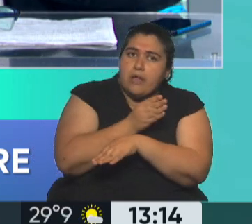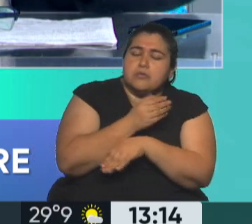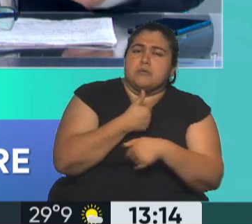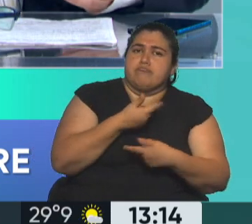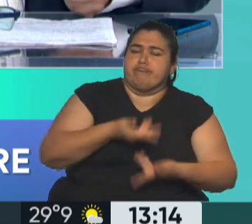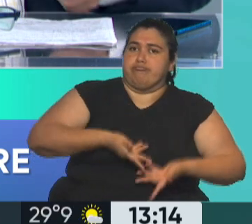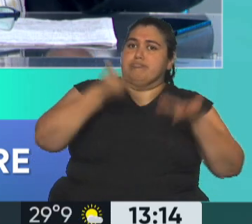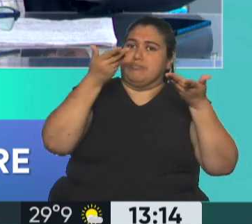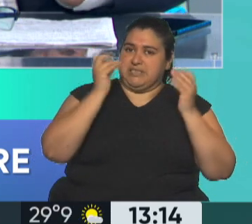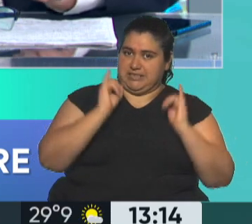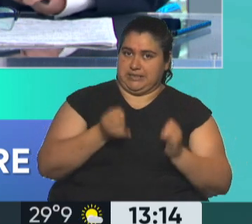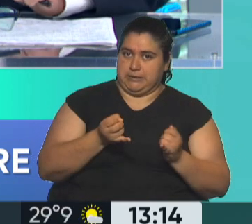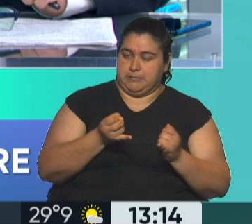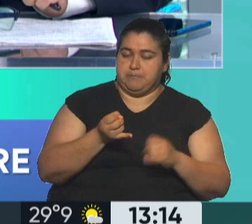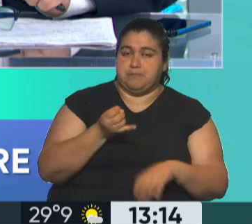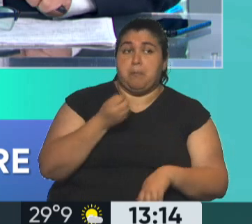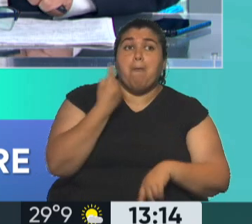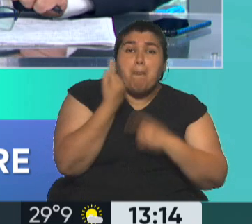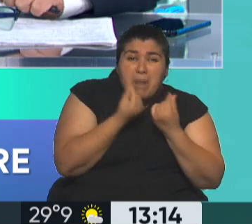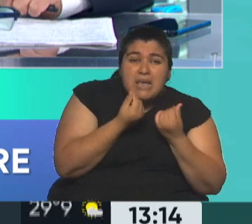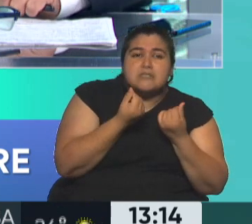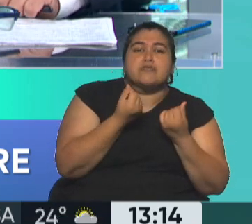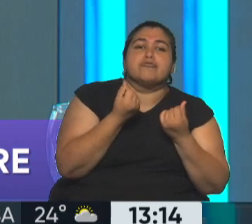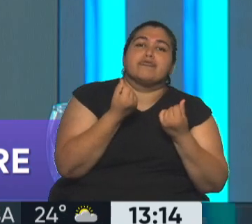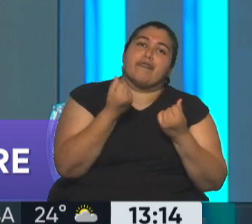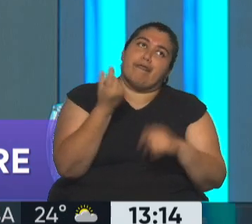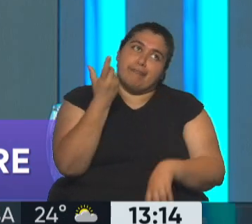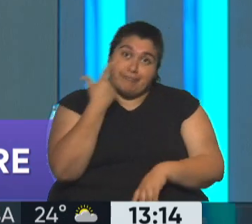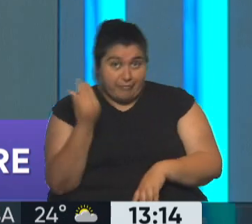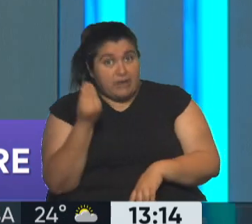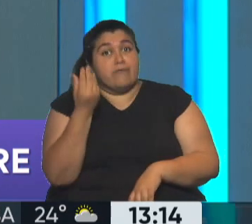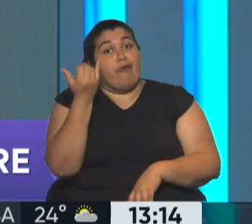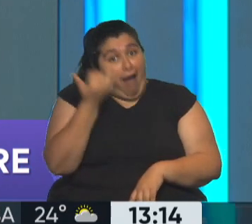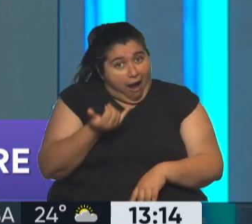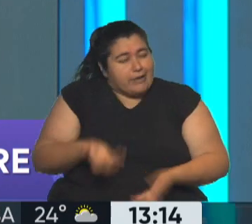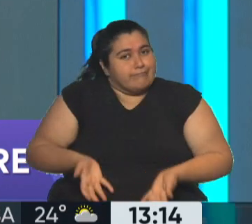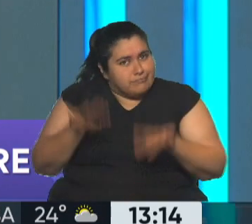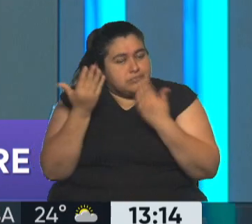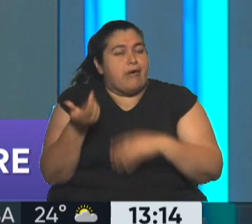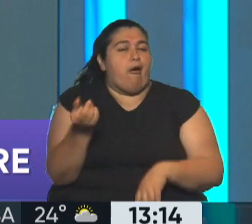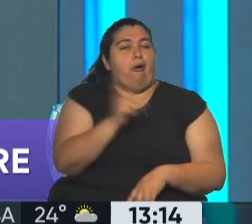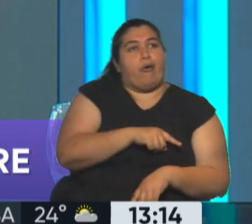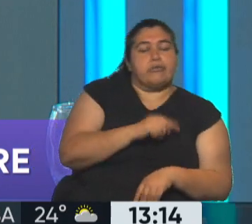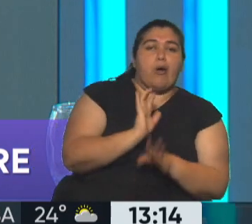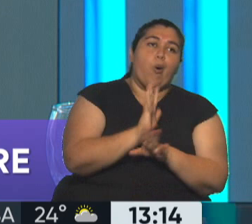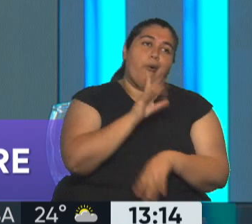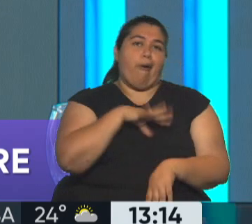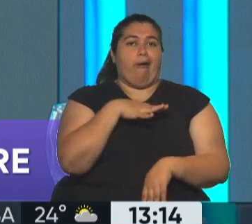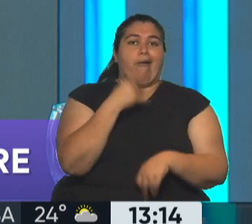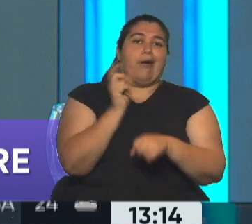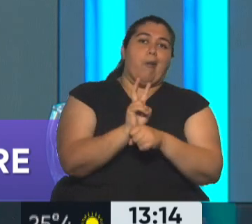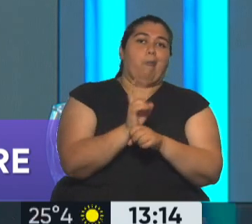así como aumentaron los precios del dólar. preventivos y los vivos. Los que buscan cubrirse de alguna manera.